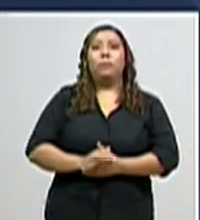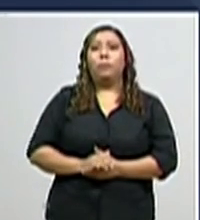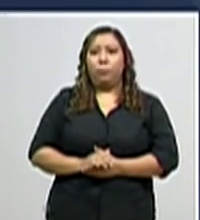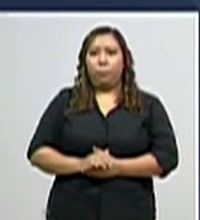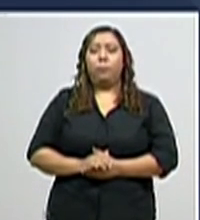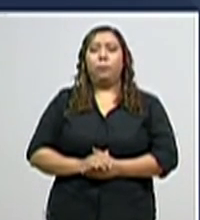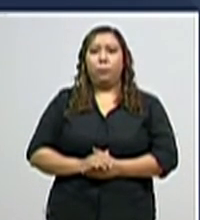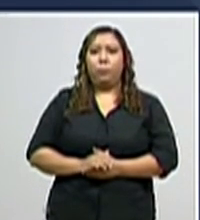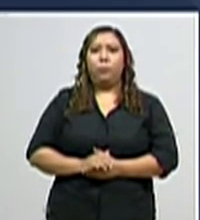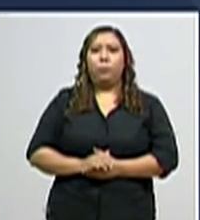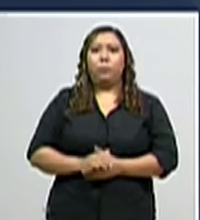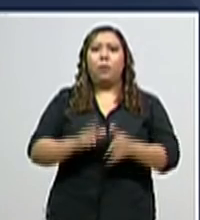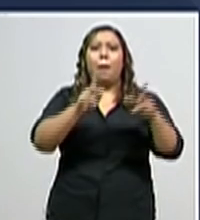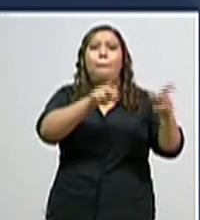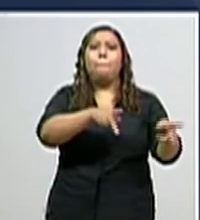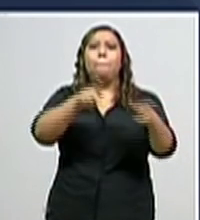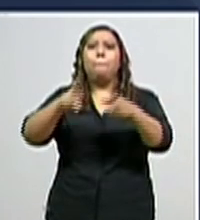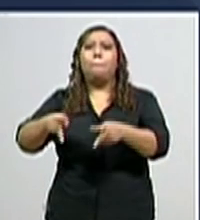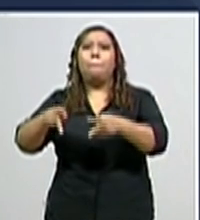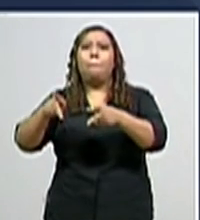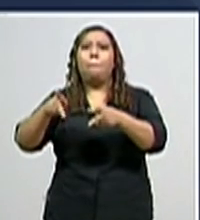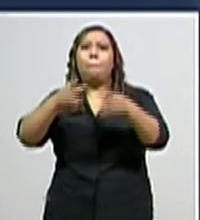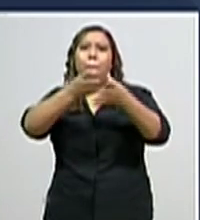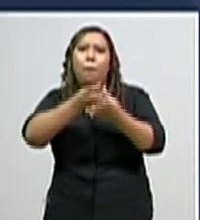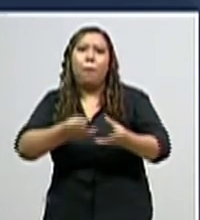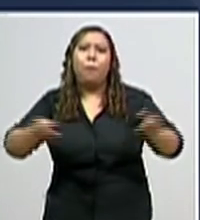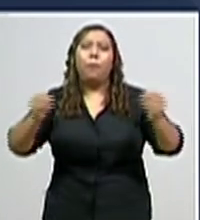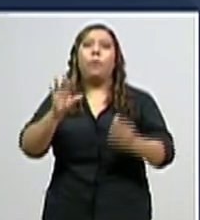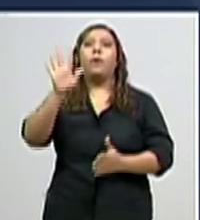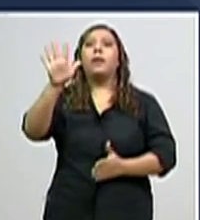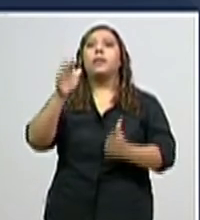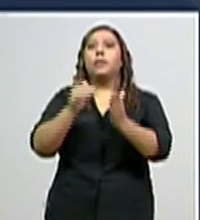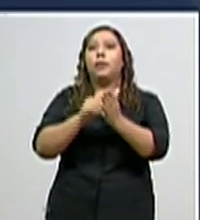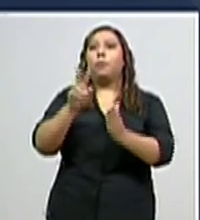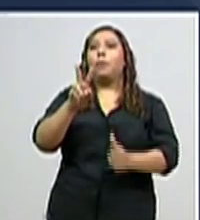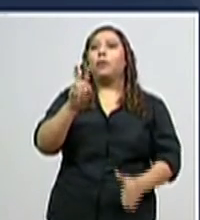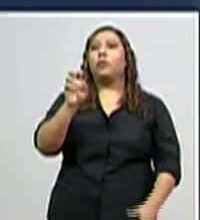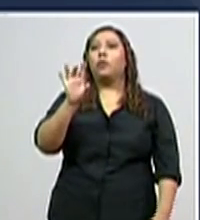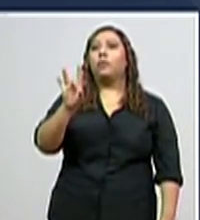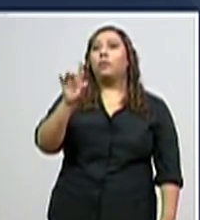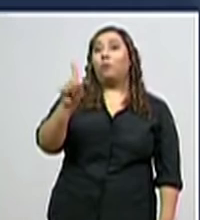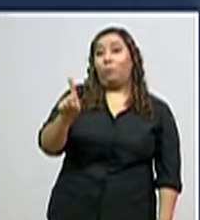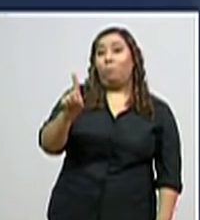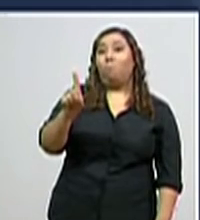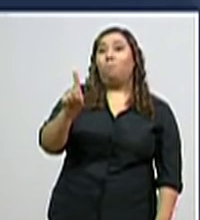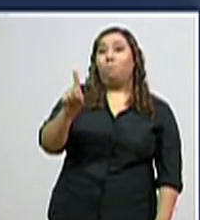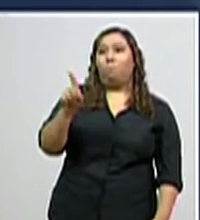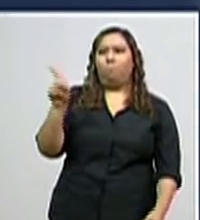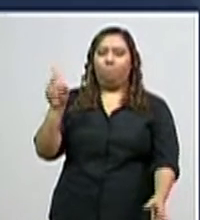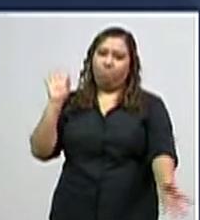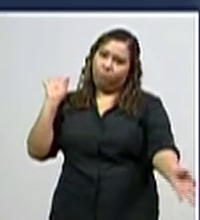Y hoy, tenemos 5,281 recuperados en total.